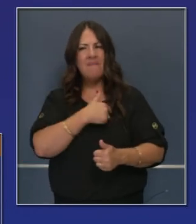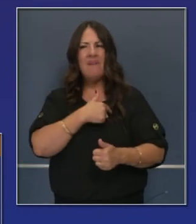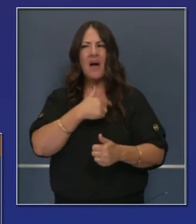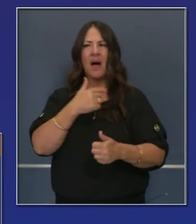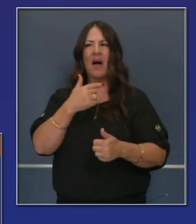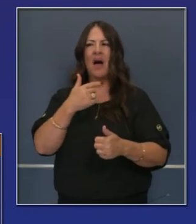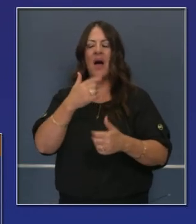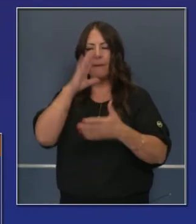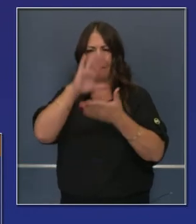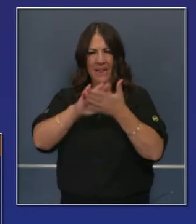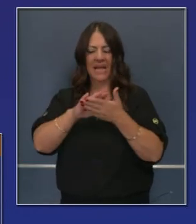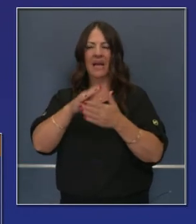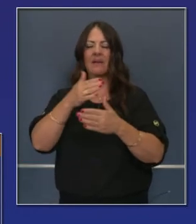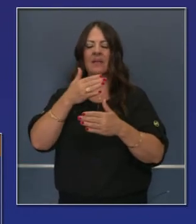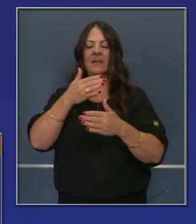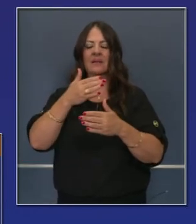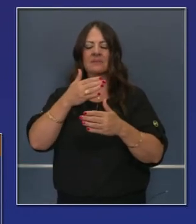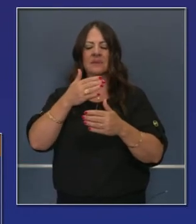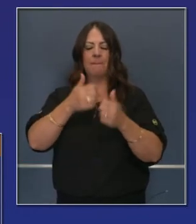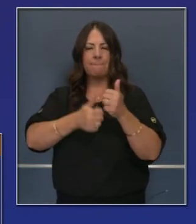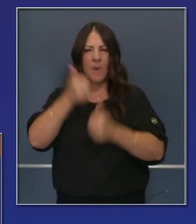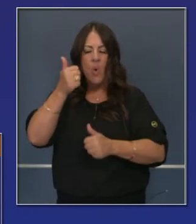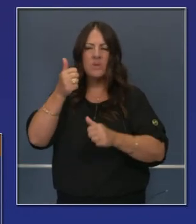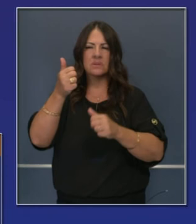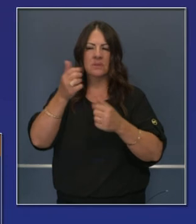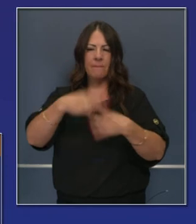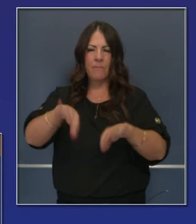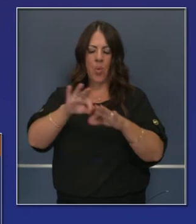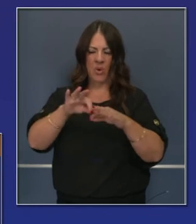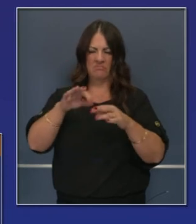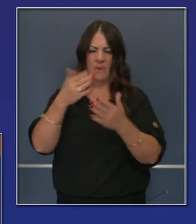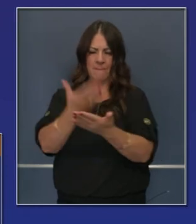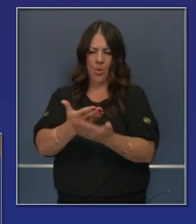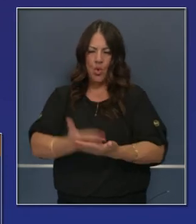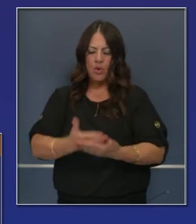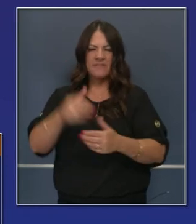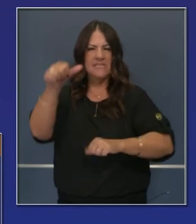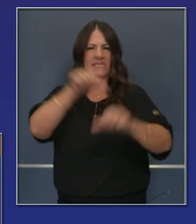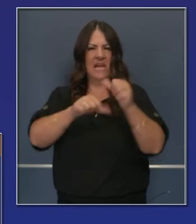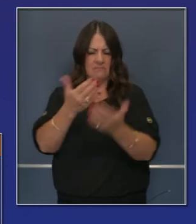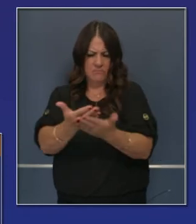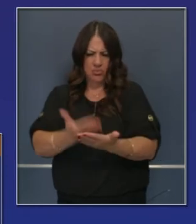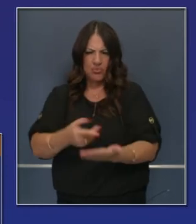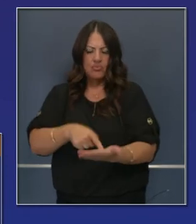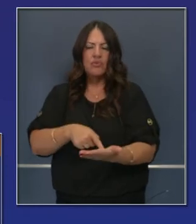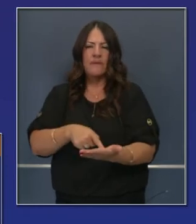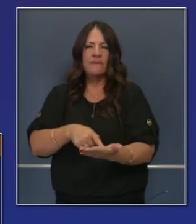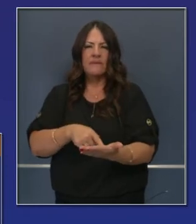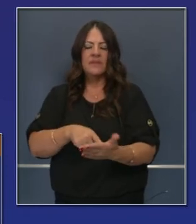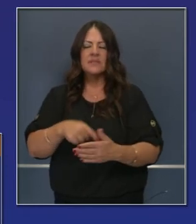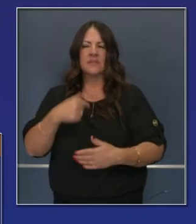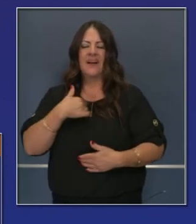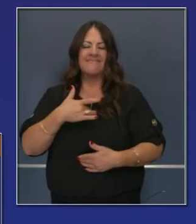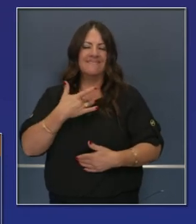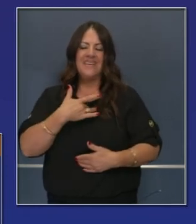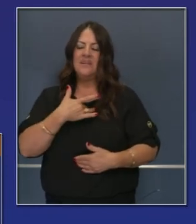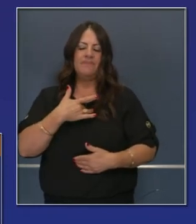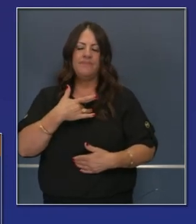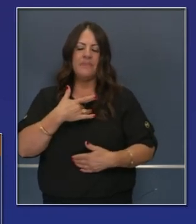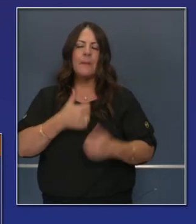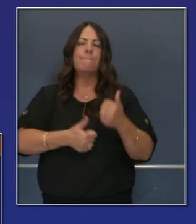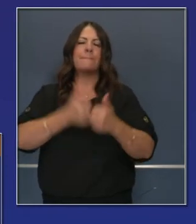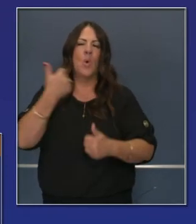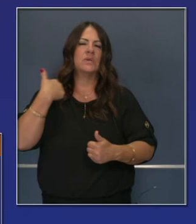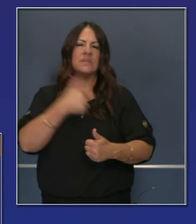alineándonos con la ciencia y con esta comprensión clara de dónde estaremos